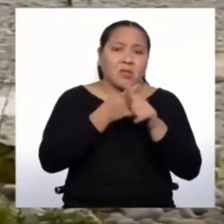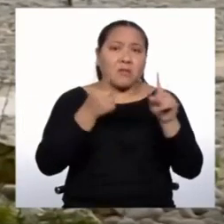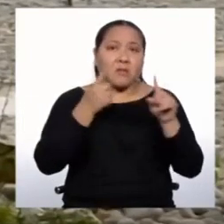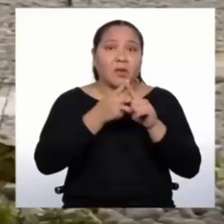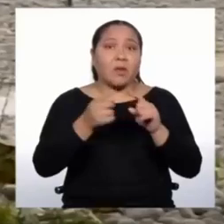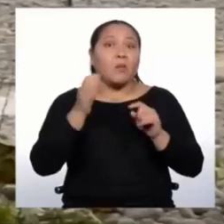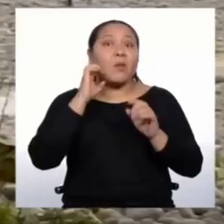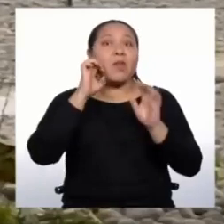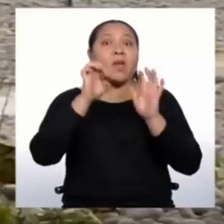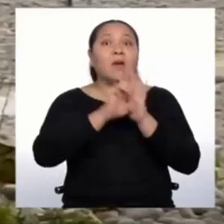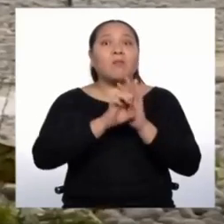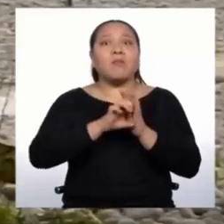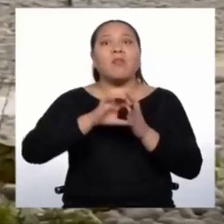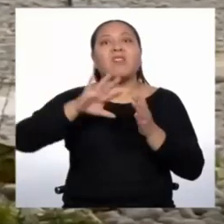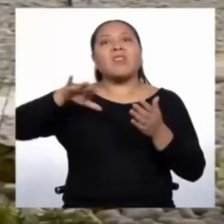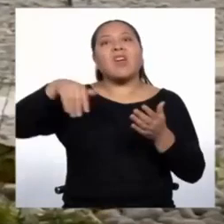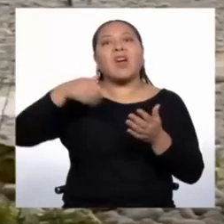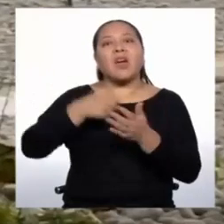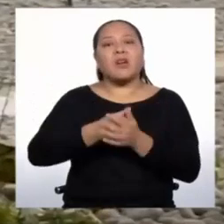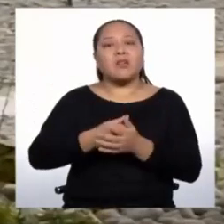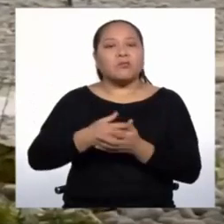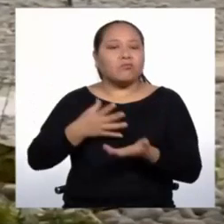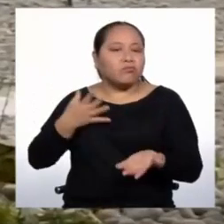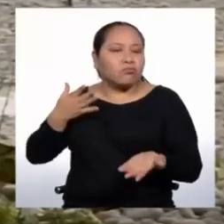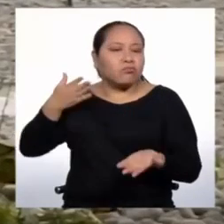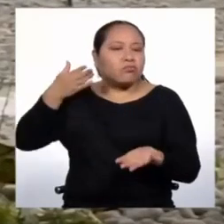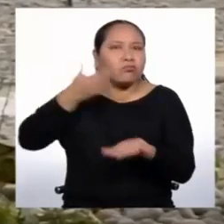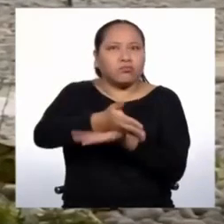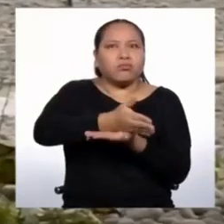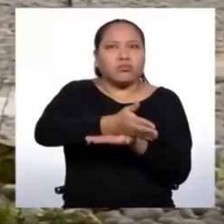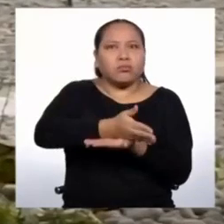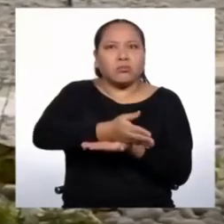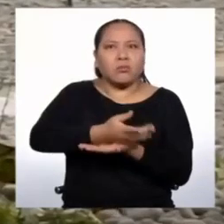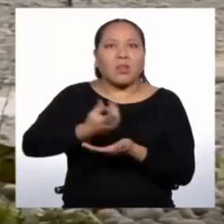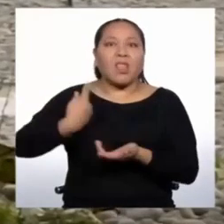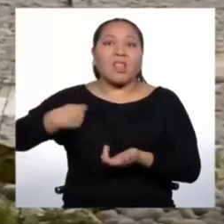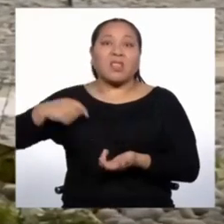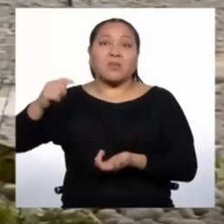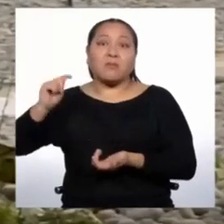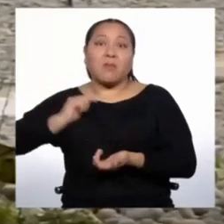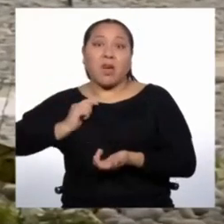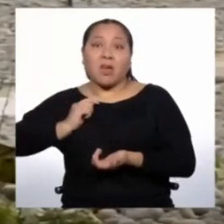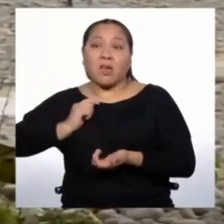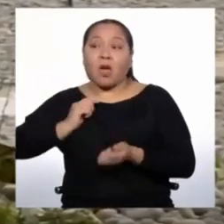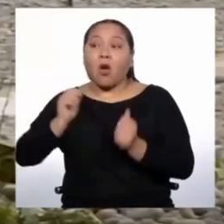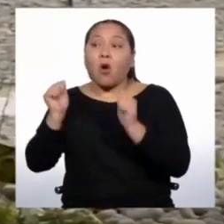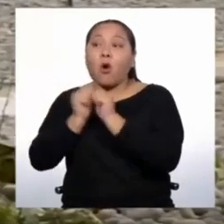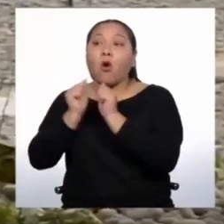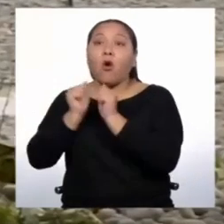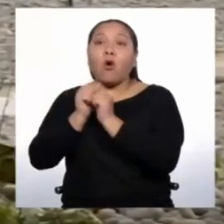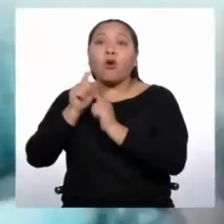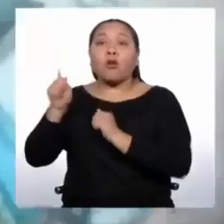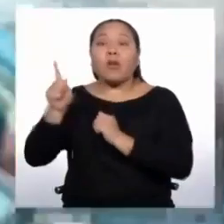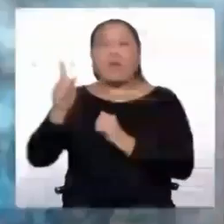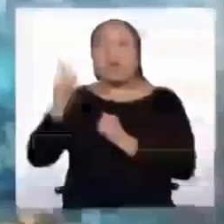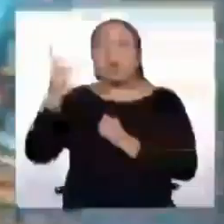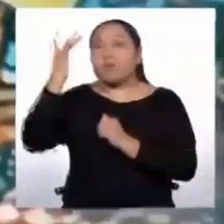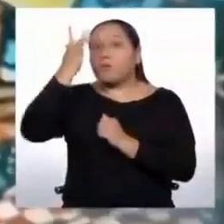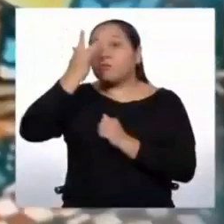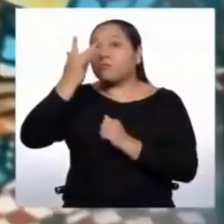conquistadores de España. Con ellos llegaron los africanos, principalmente esclavos.